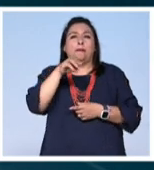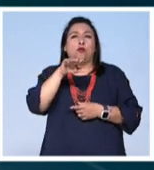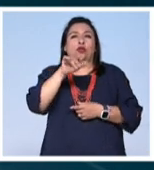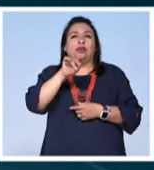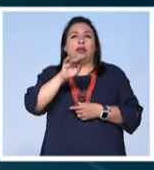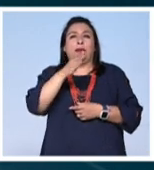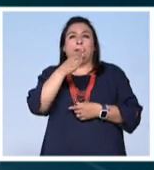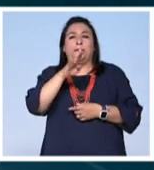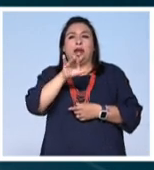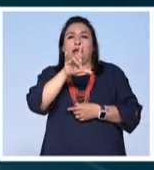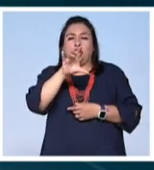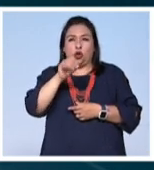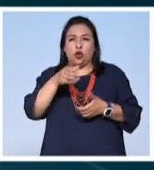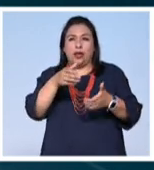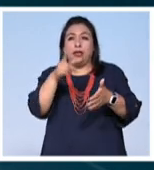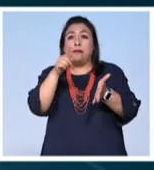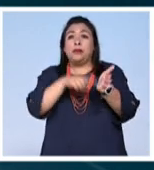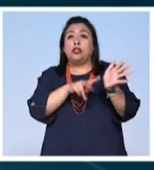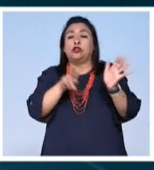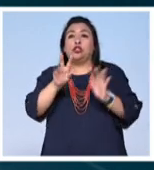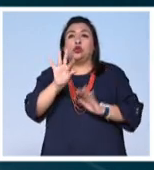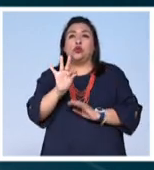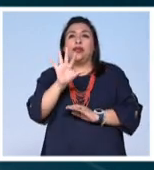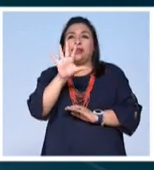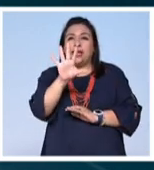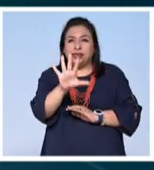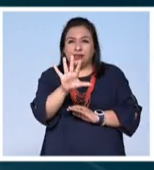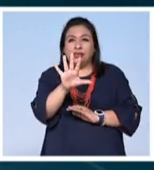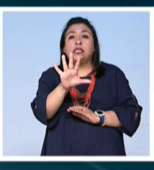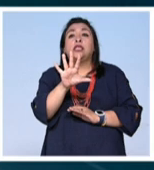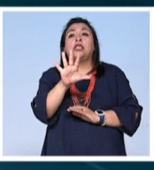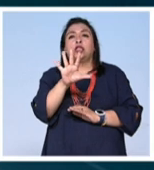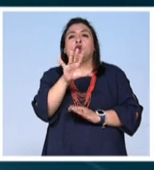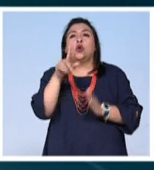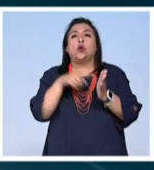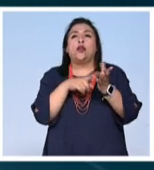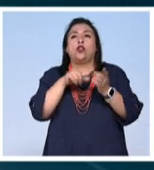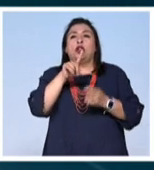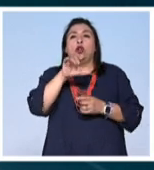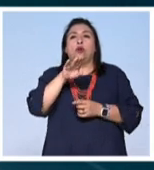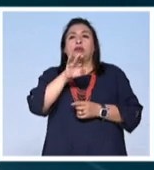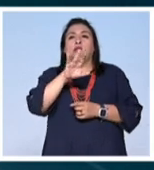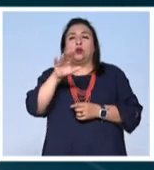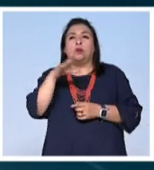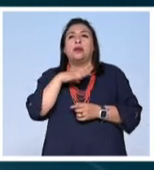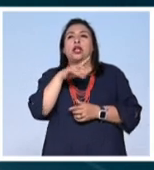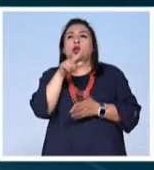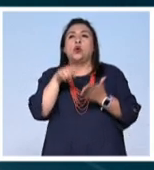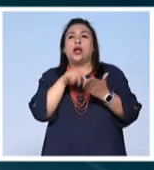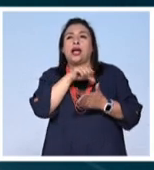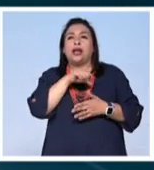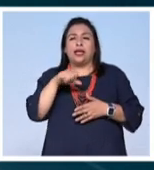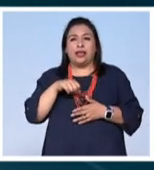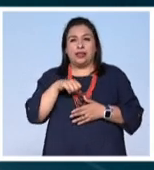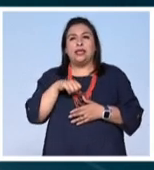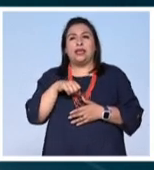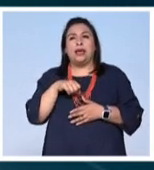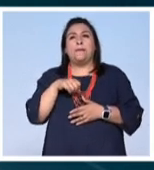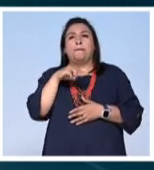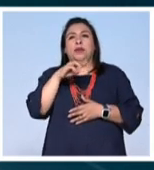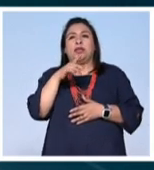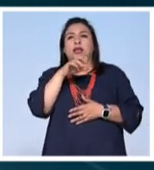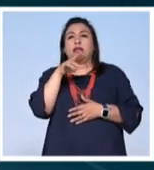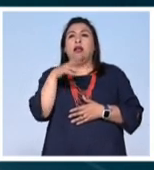Blanco, la calle de Monte Blanco, 1245, Lomas de Chapultepec, en la alcaldía Miguel Hidalgo. Ahí